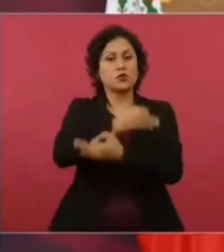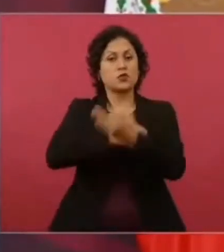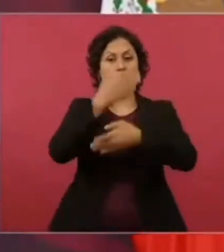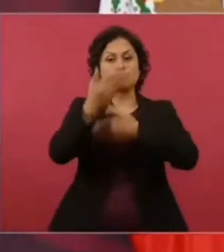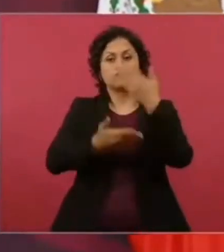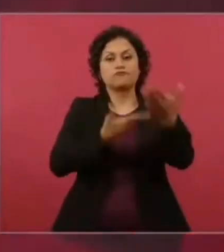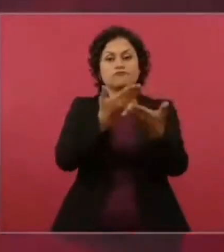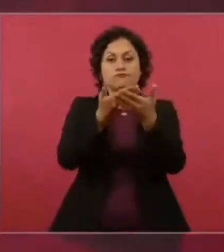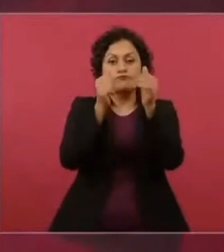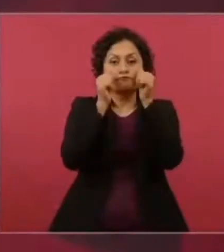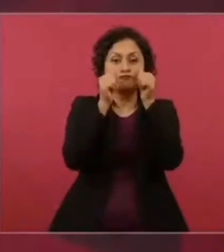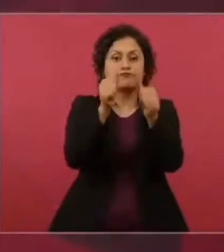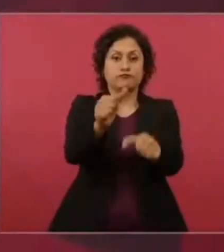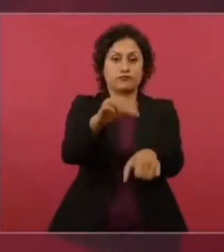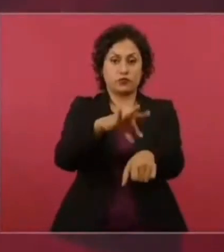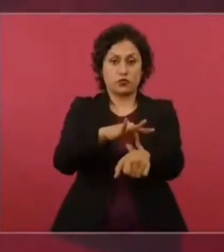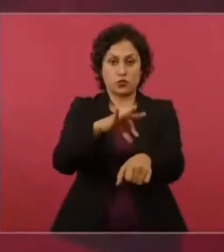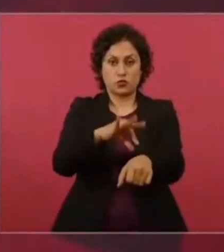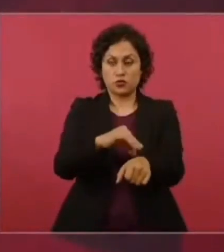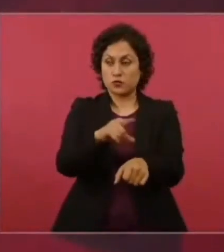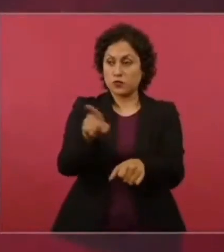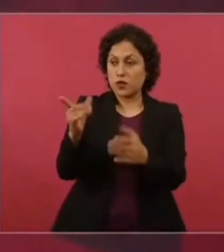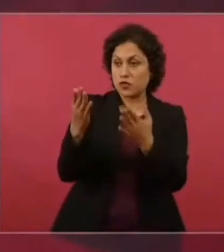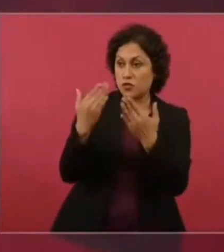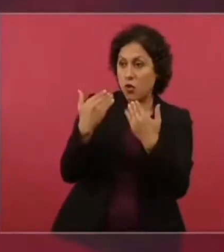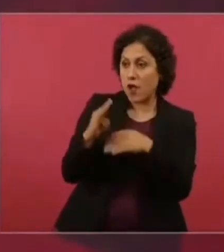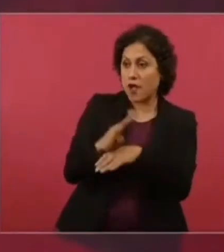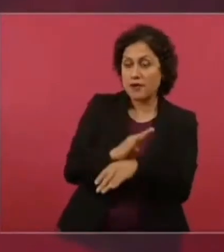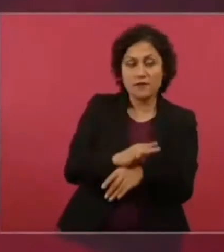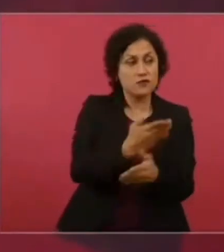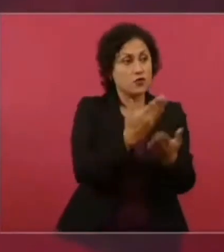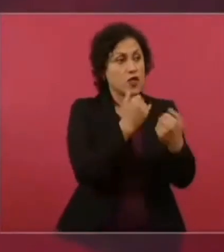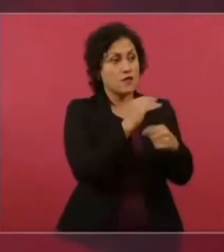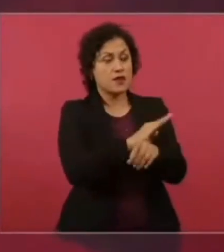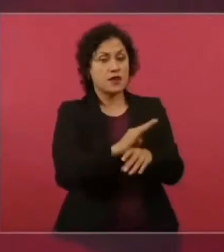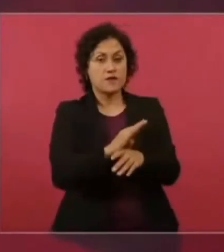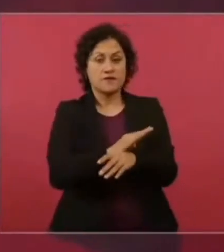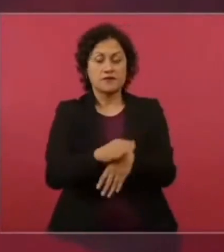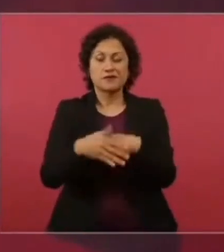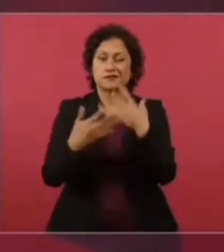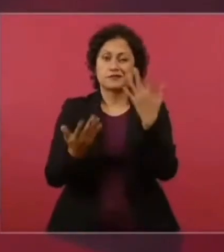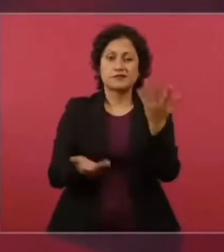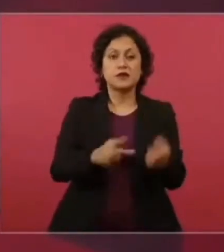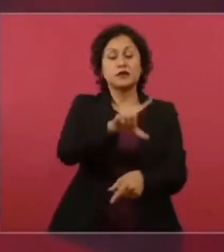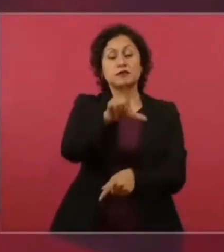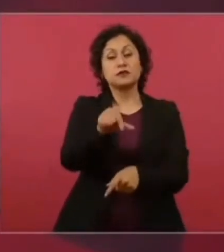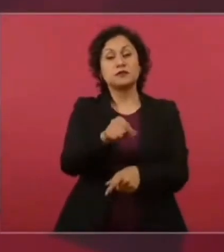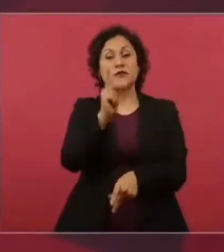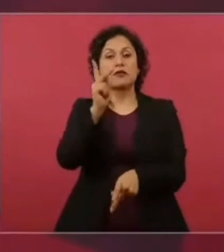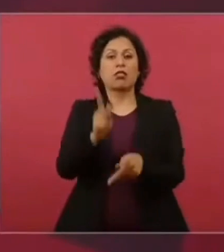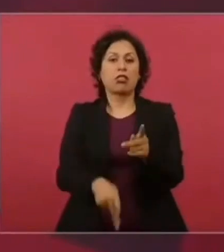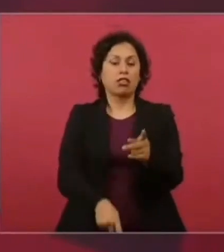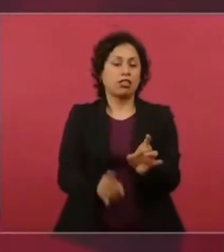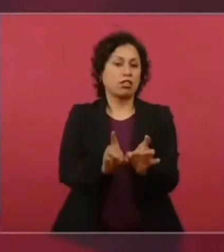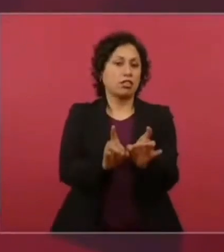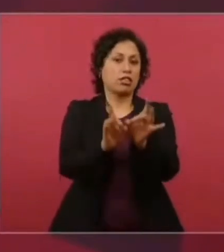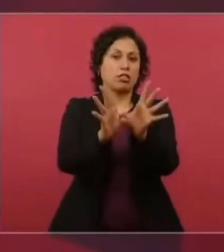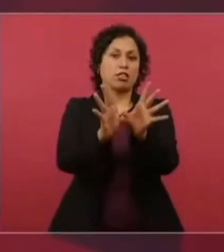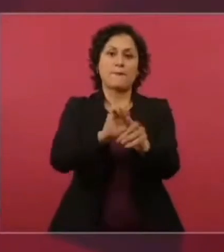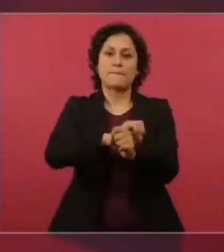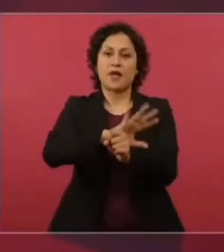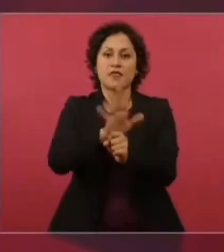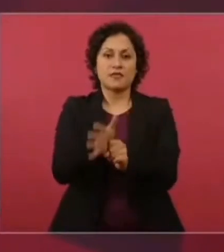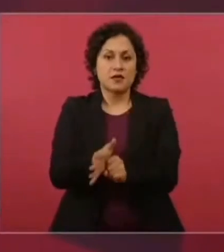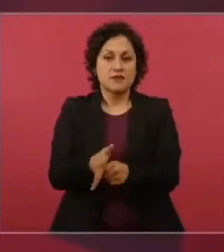médica a quienes no cuentan con seguridad social. Vino la pandemia, tuvimos que echar a andar un plano